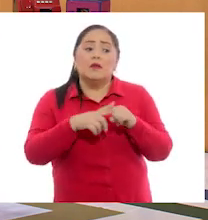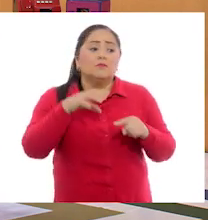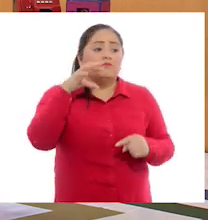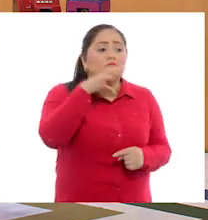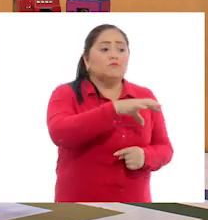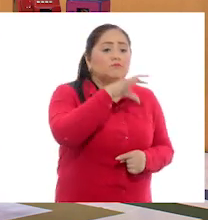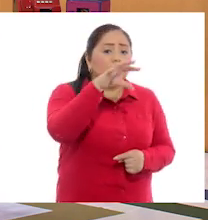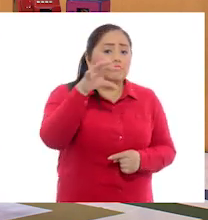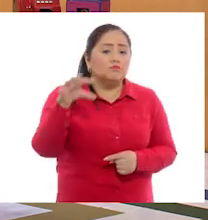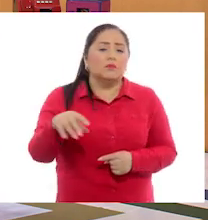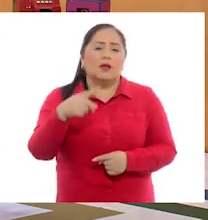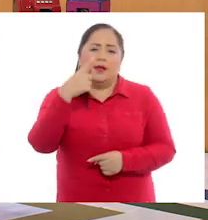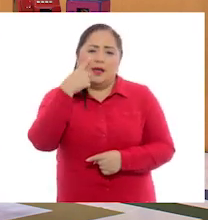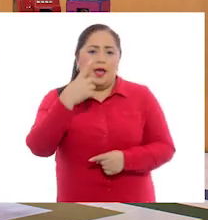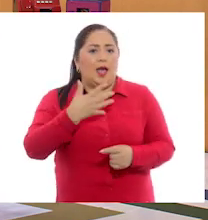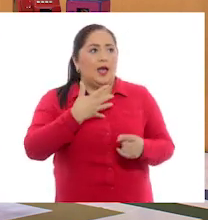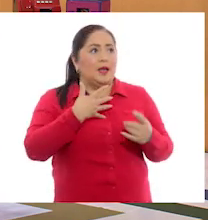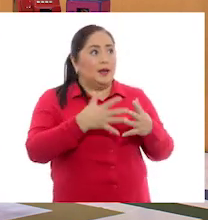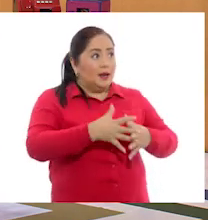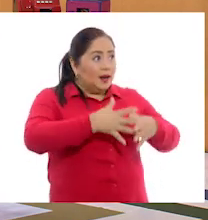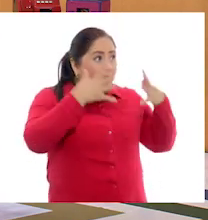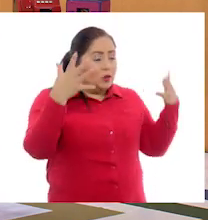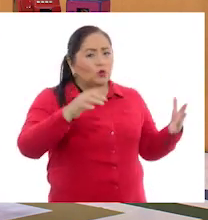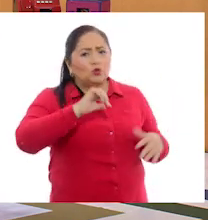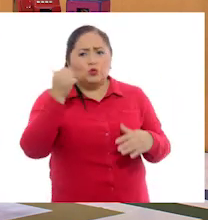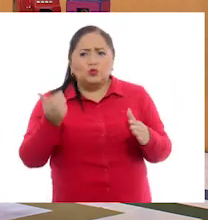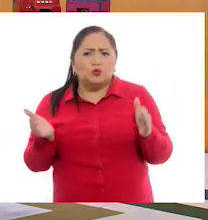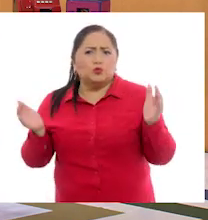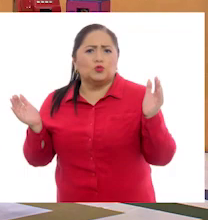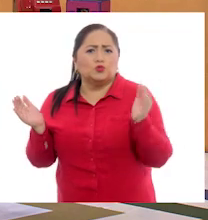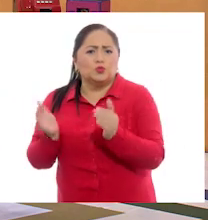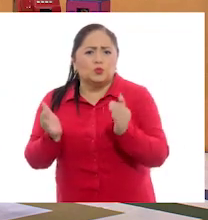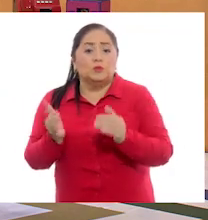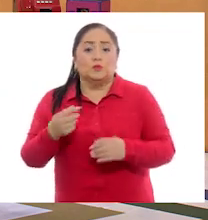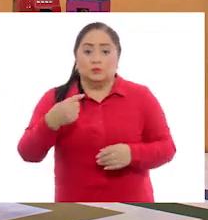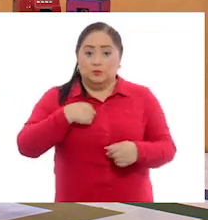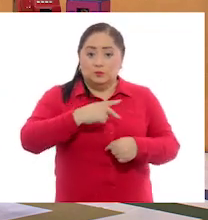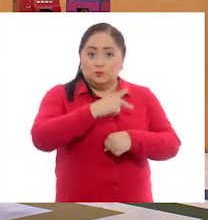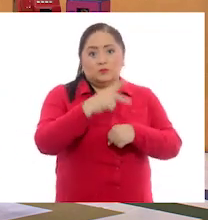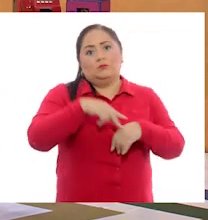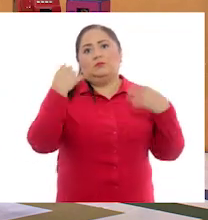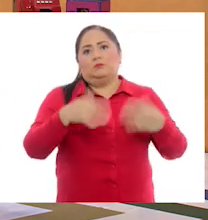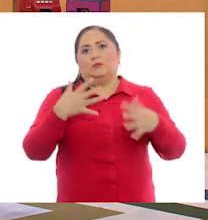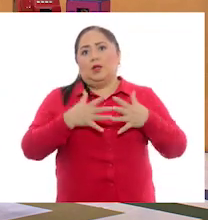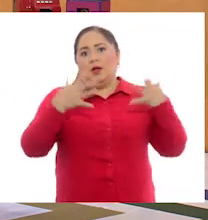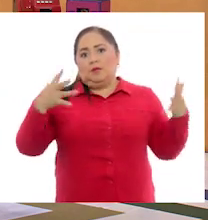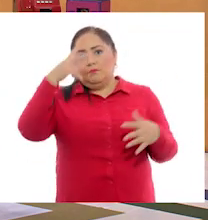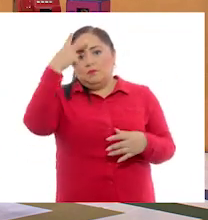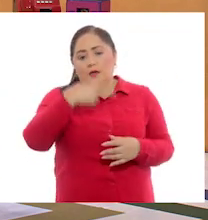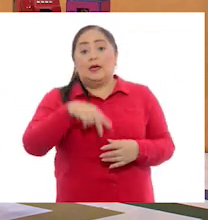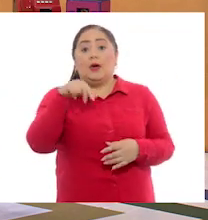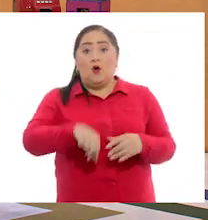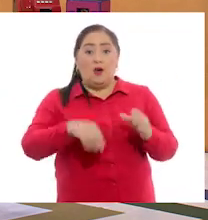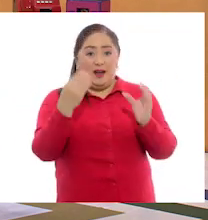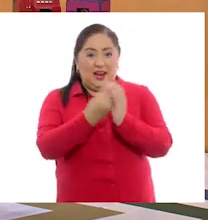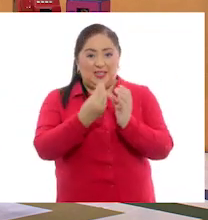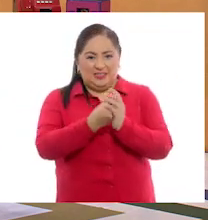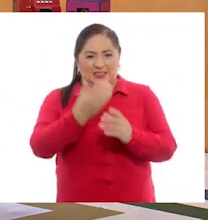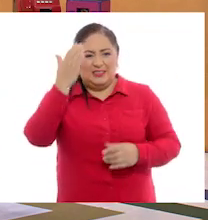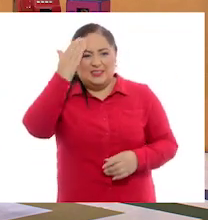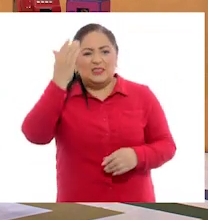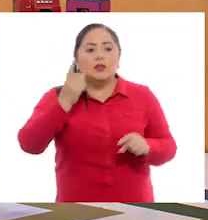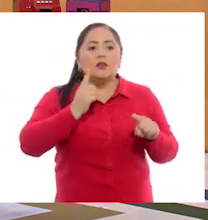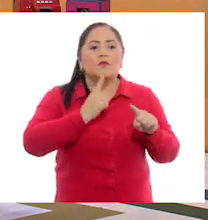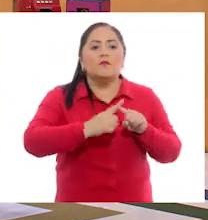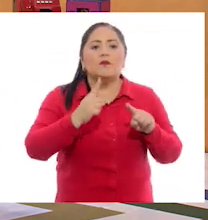comunidades. Hay comunidades muy grandes y hay comunidades muy pequeñas. nuestro país es muy grande y en estas clases vamos a conocer